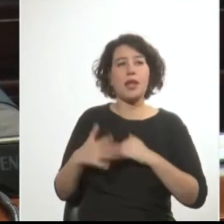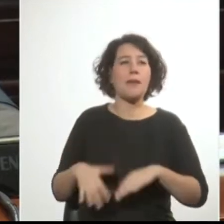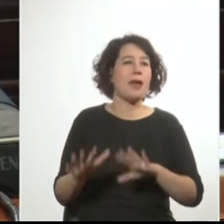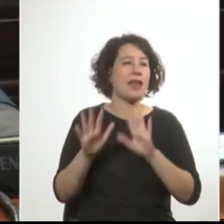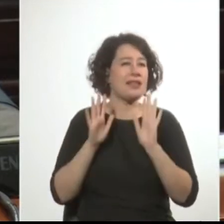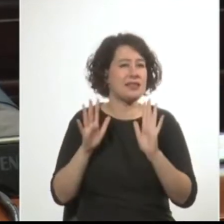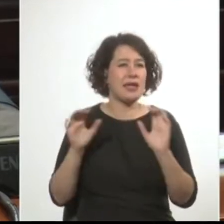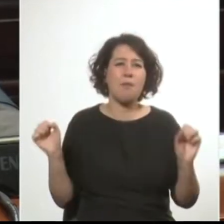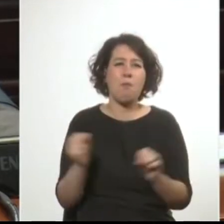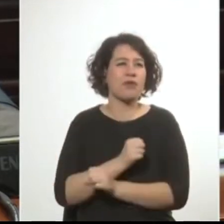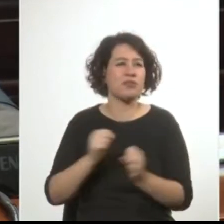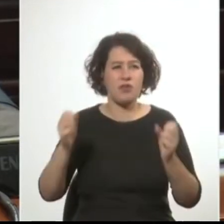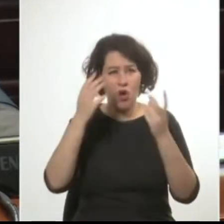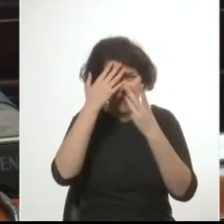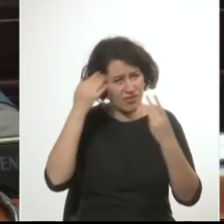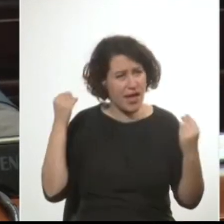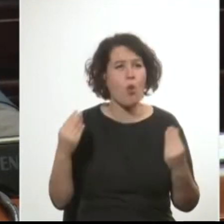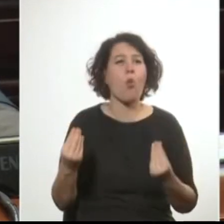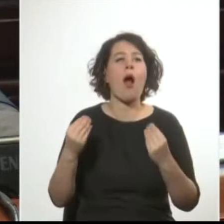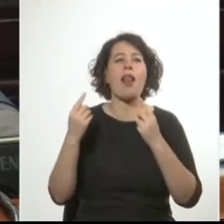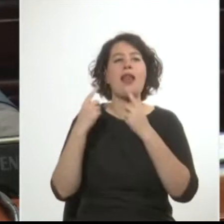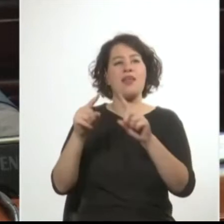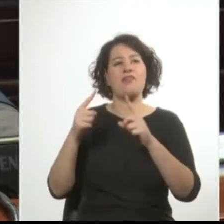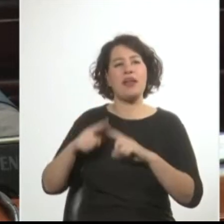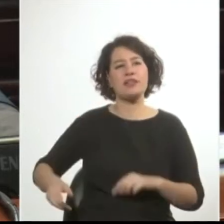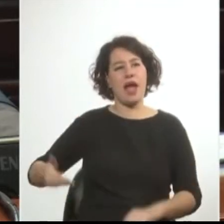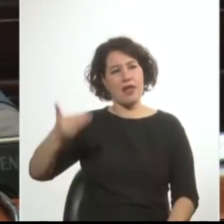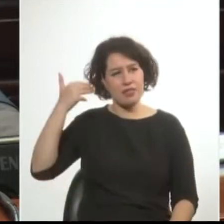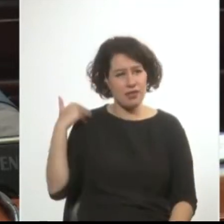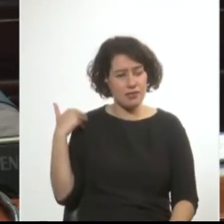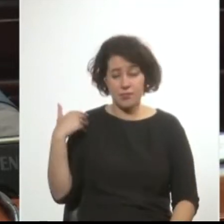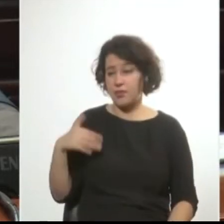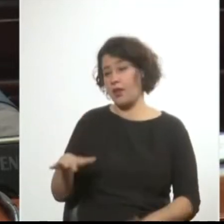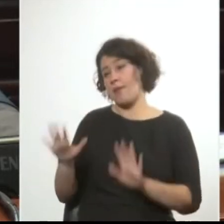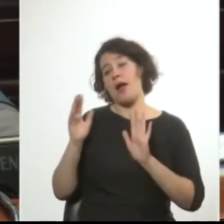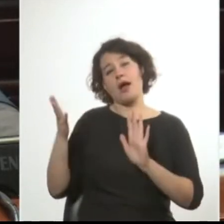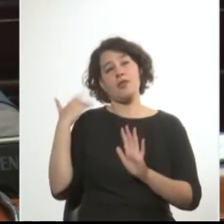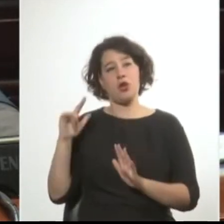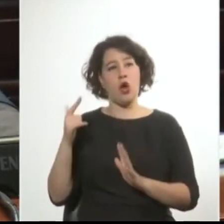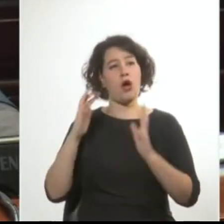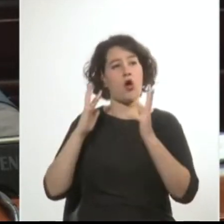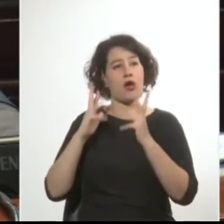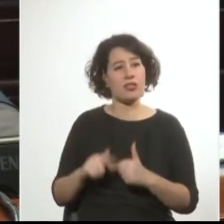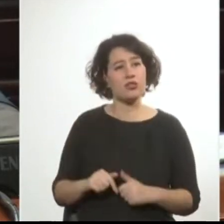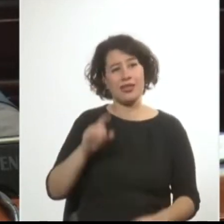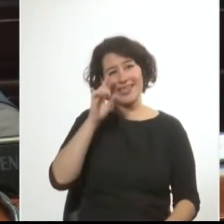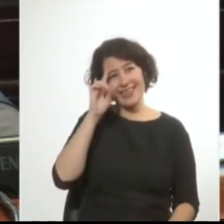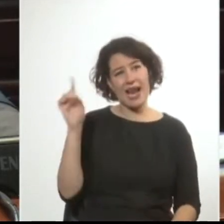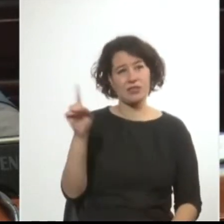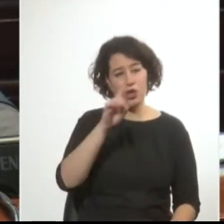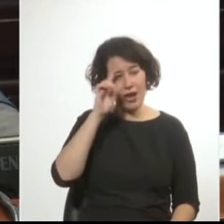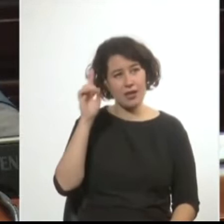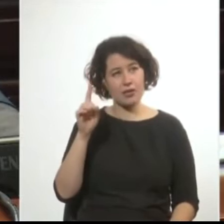imposible. ¿Cuál es la diferencia? Tal vez que antes no había organizaciones internacionales dispuestas